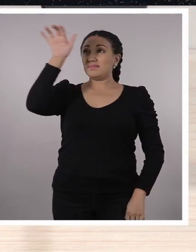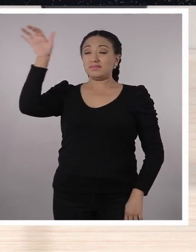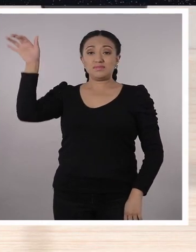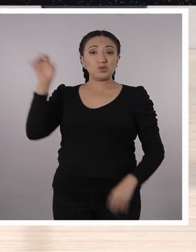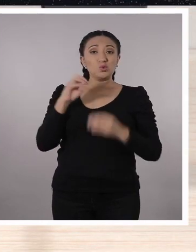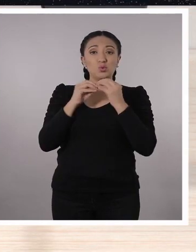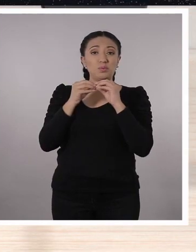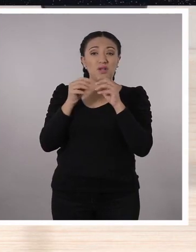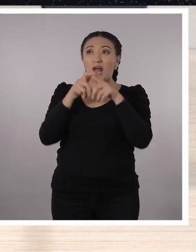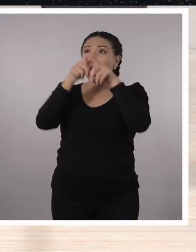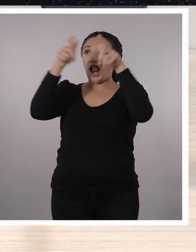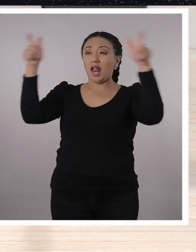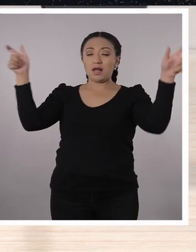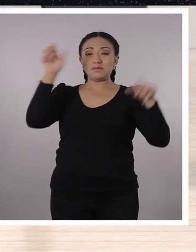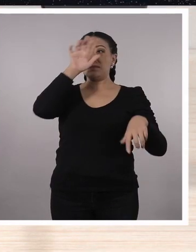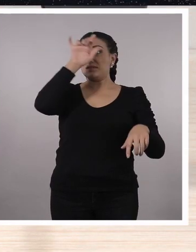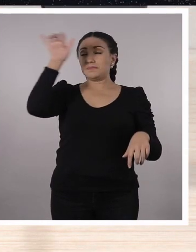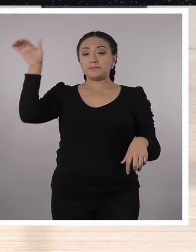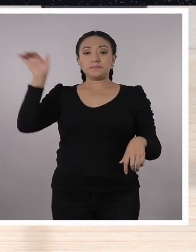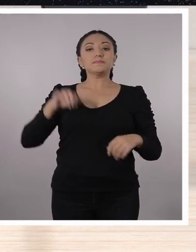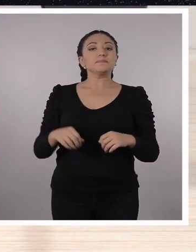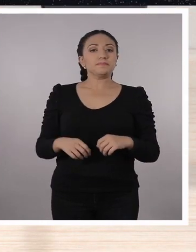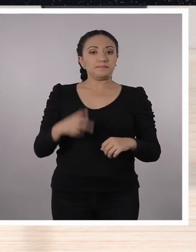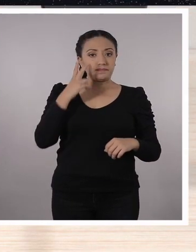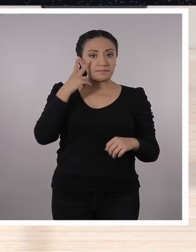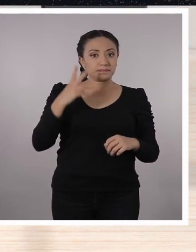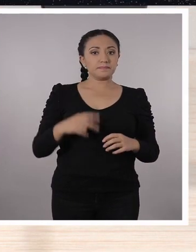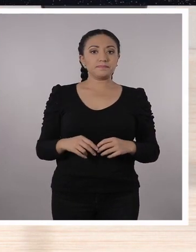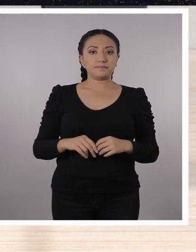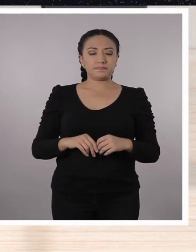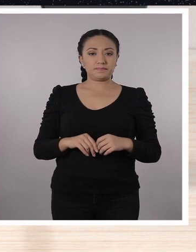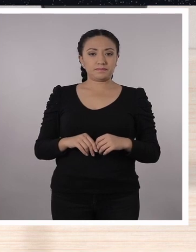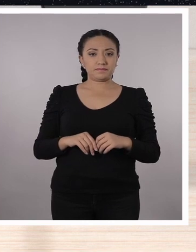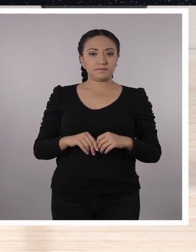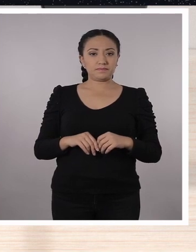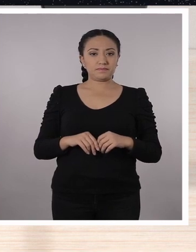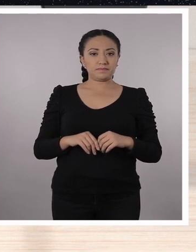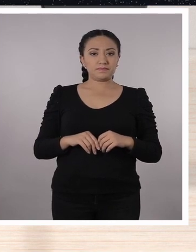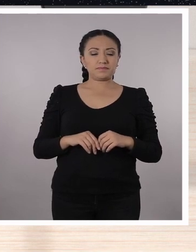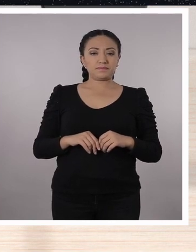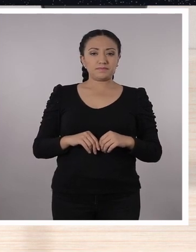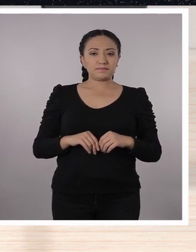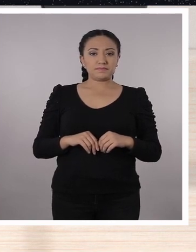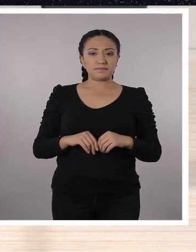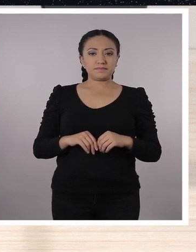número tan grande de código, si es que lo hacemos en notación científica, sería 2